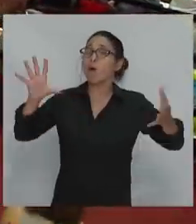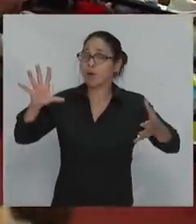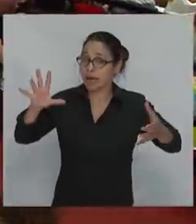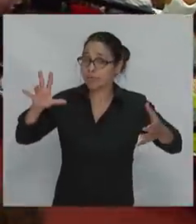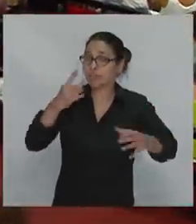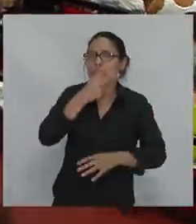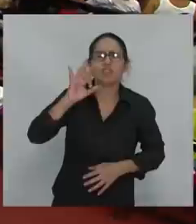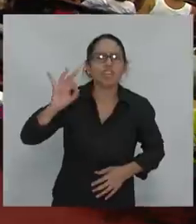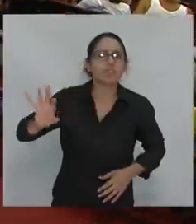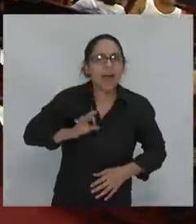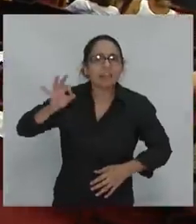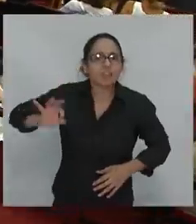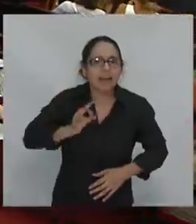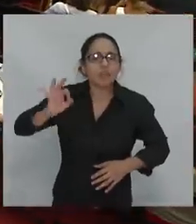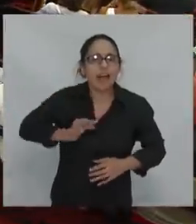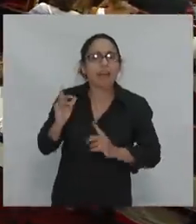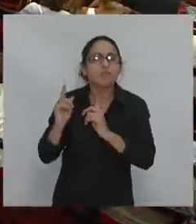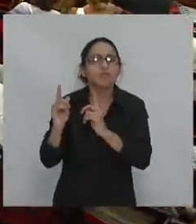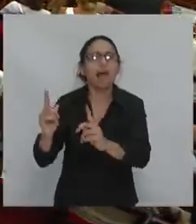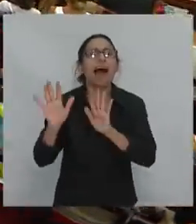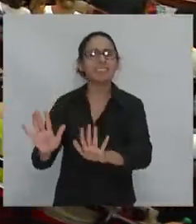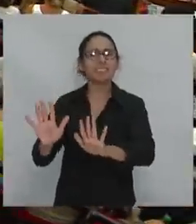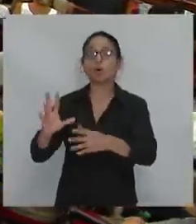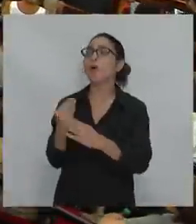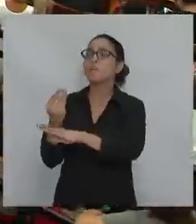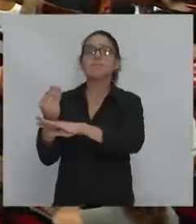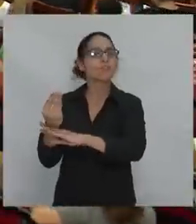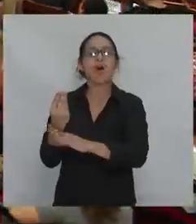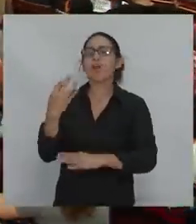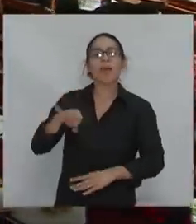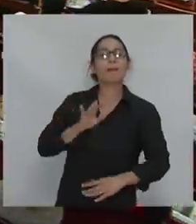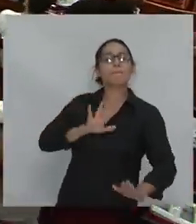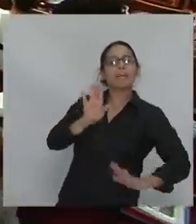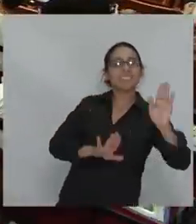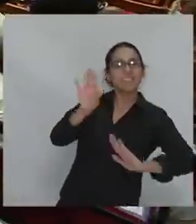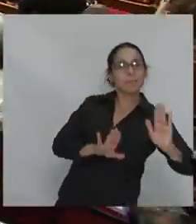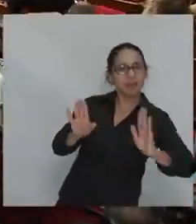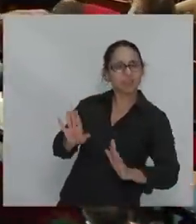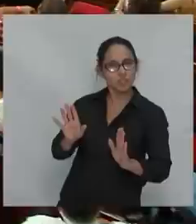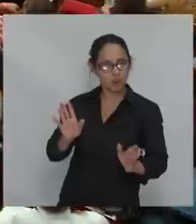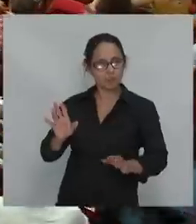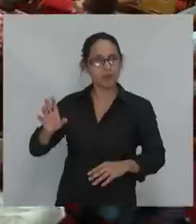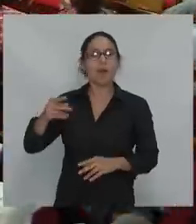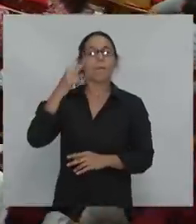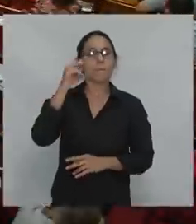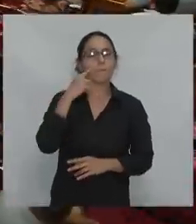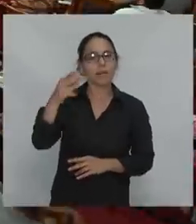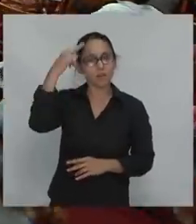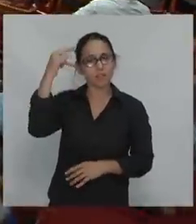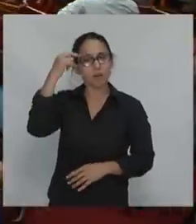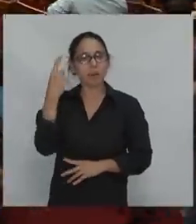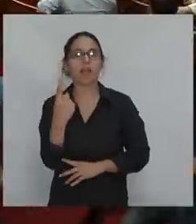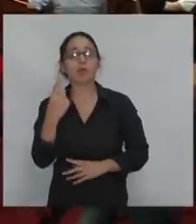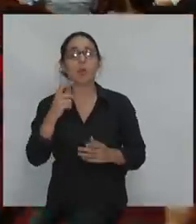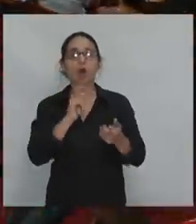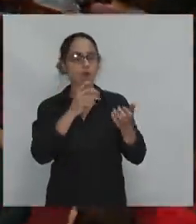inyectamos elementos de democracia participativa. En la Comuna de París, de 1871, incorporaron el revocatorio de los